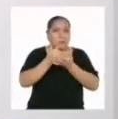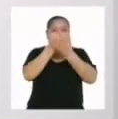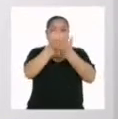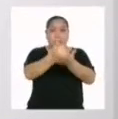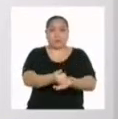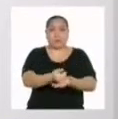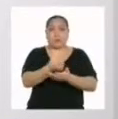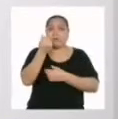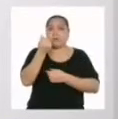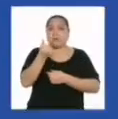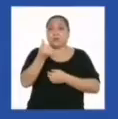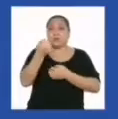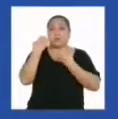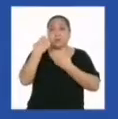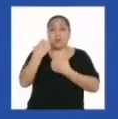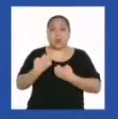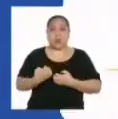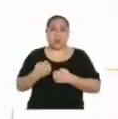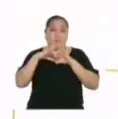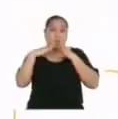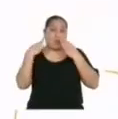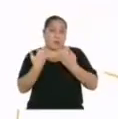a la economía familiar?